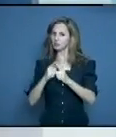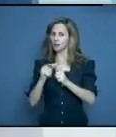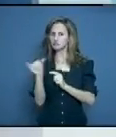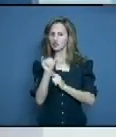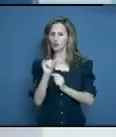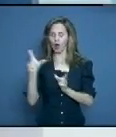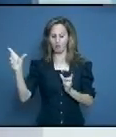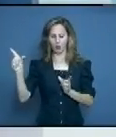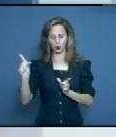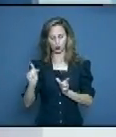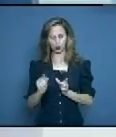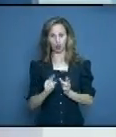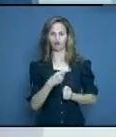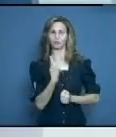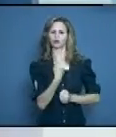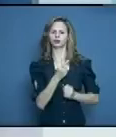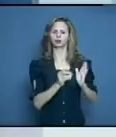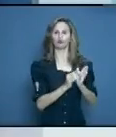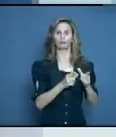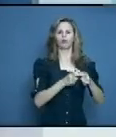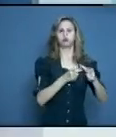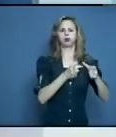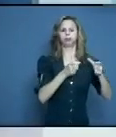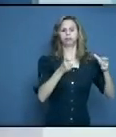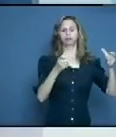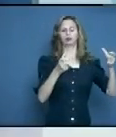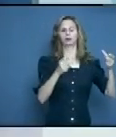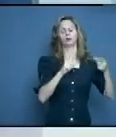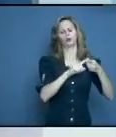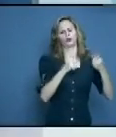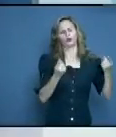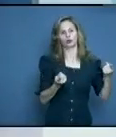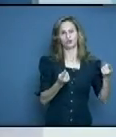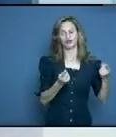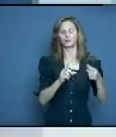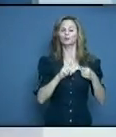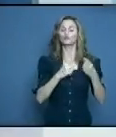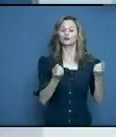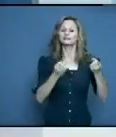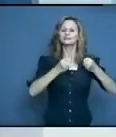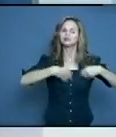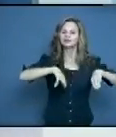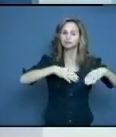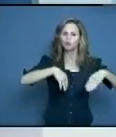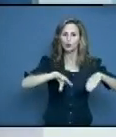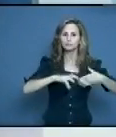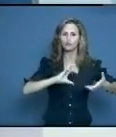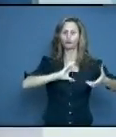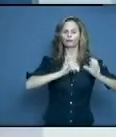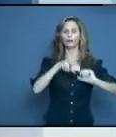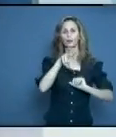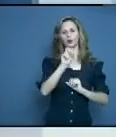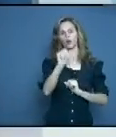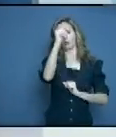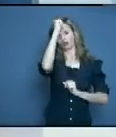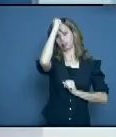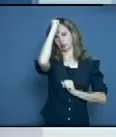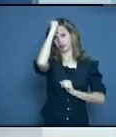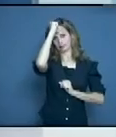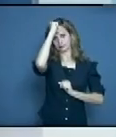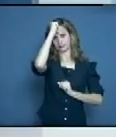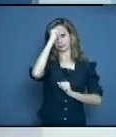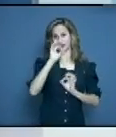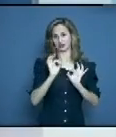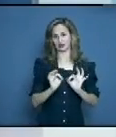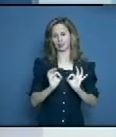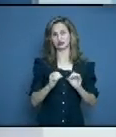tienen situación difícil, porque es la variante que circula en este país, lo que está circulando en el mundo entero, que ha tomado fuerza, y que está, que